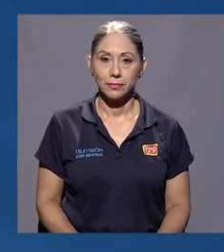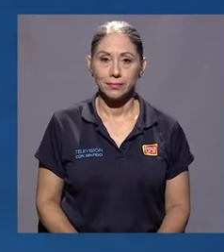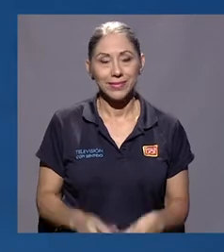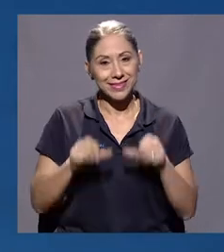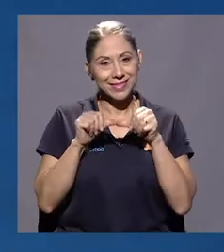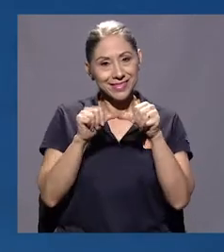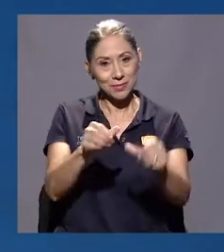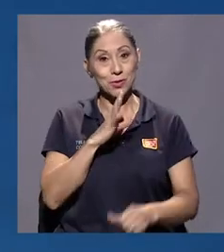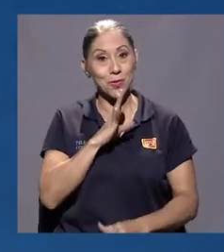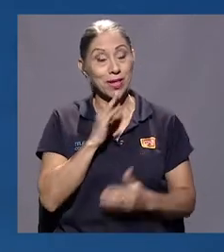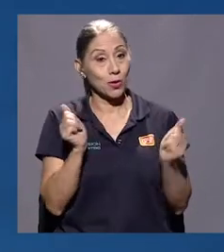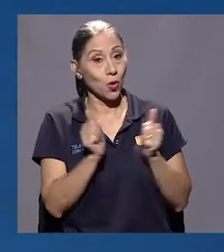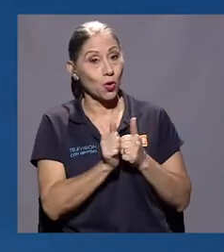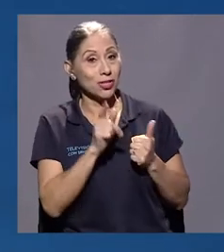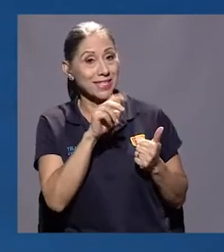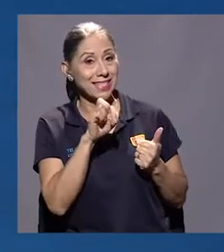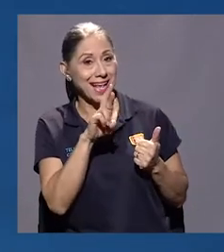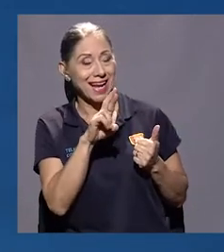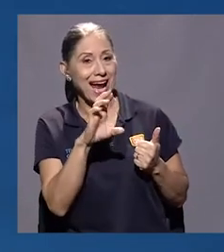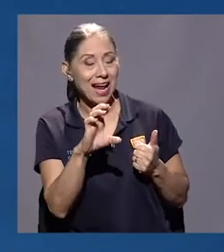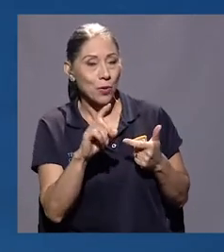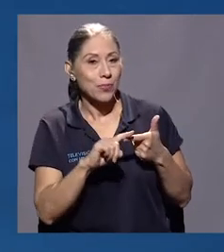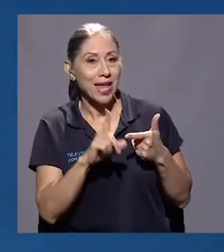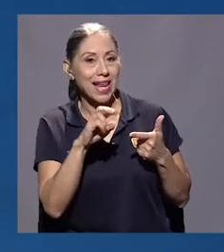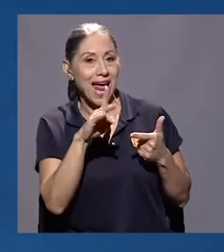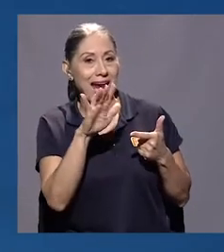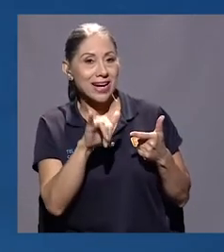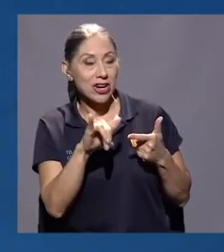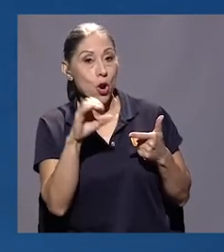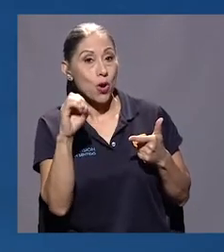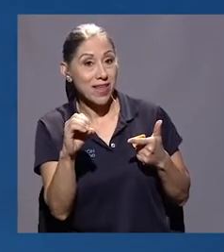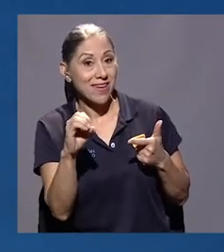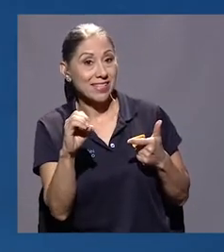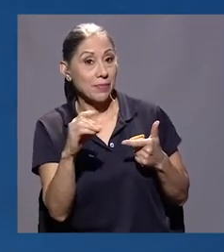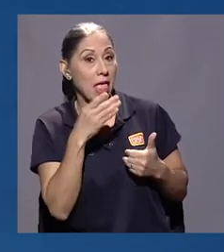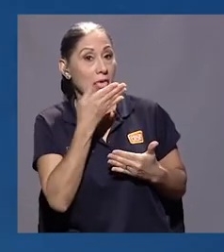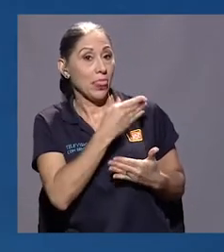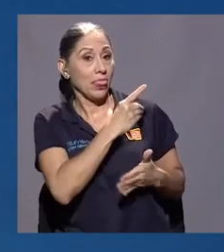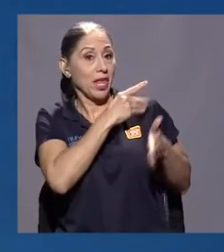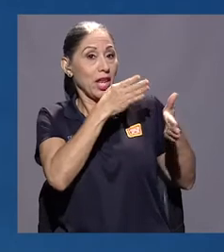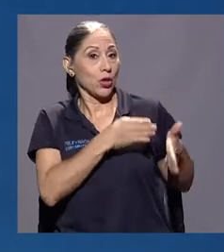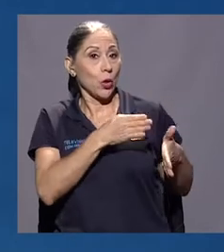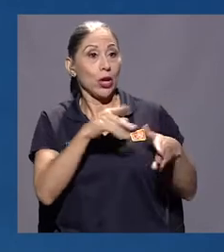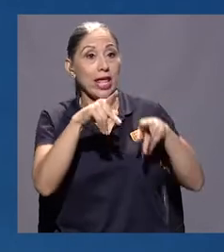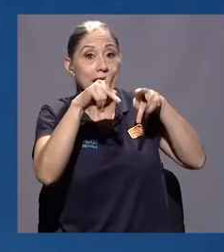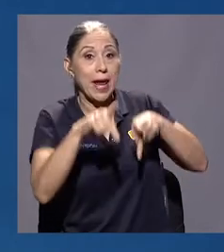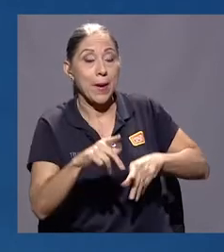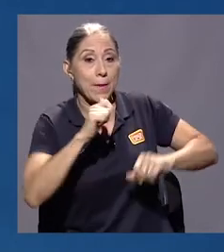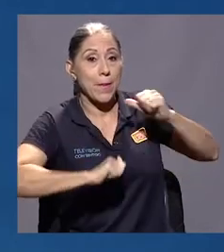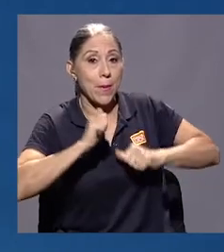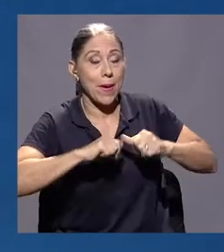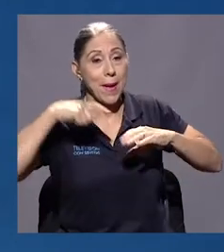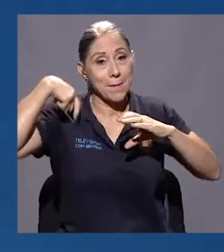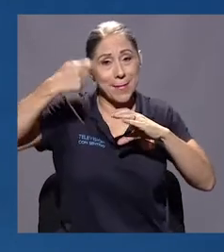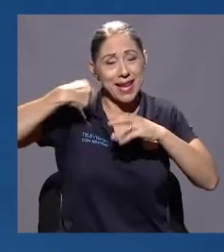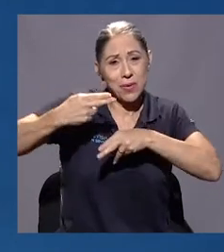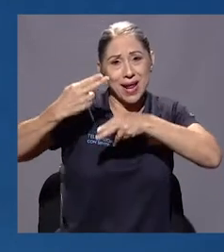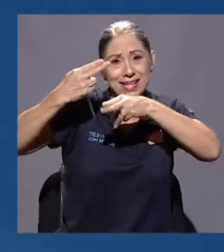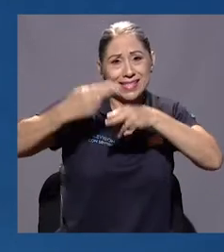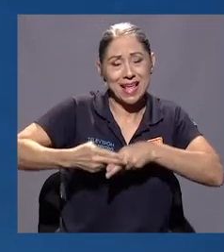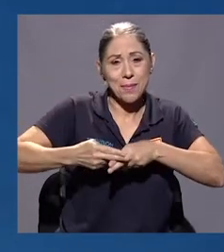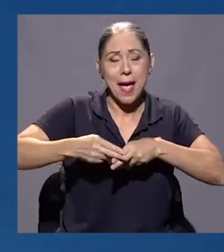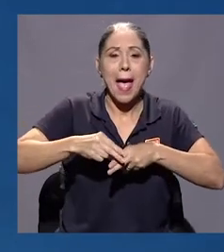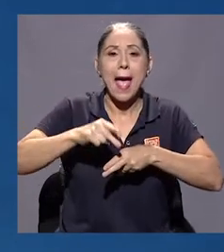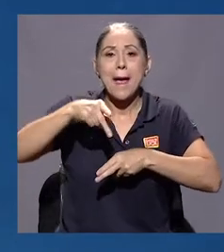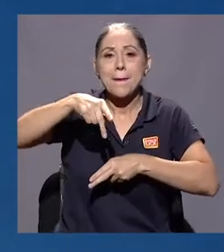Seguimos conversando con César Caro y Larry Olivas, director y protagonista de la película El pájaro de fuego.